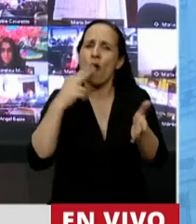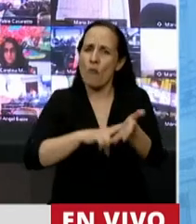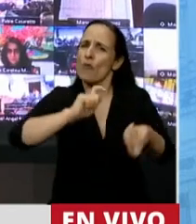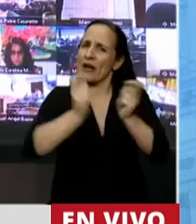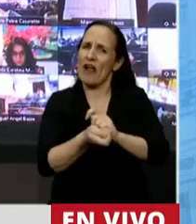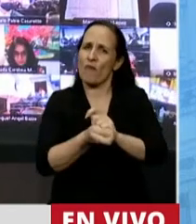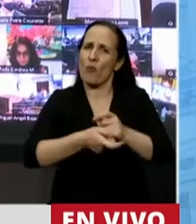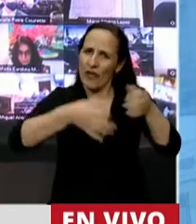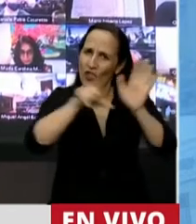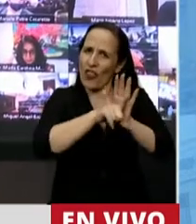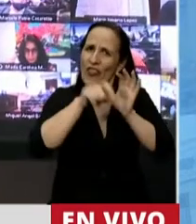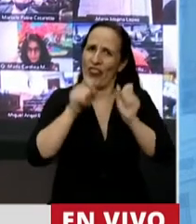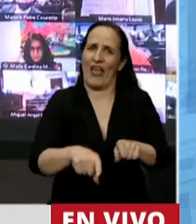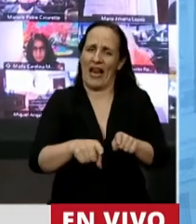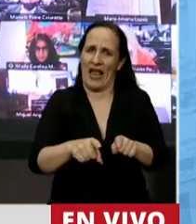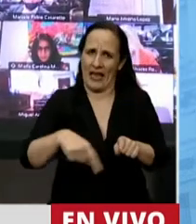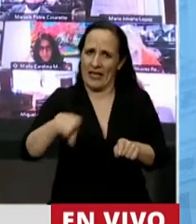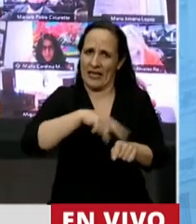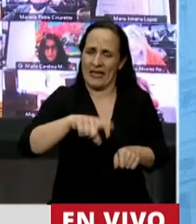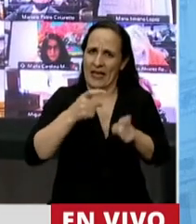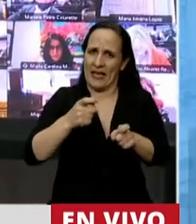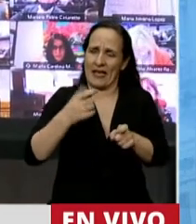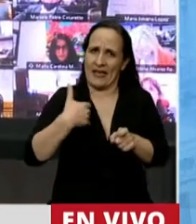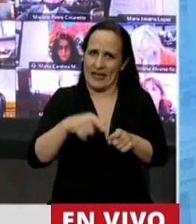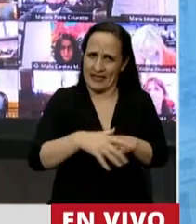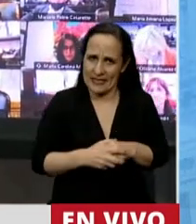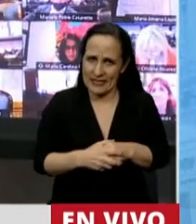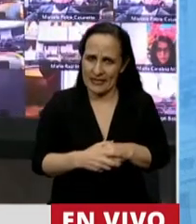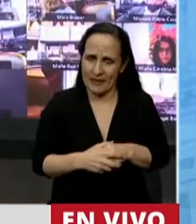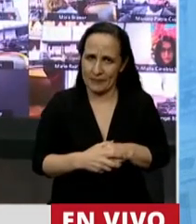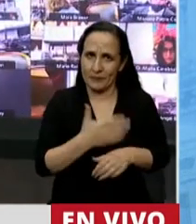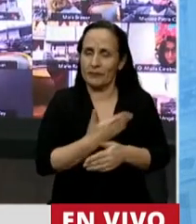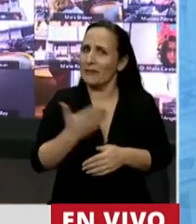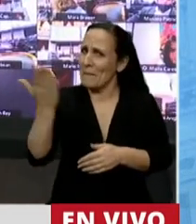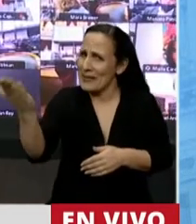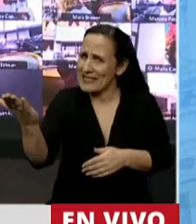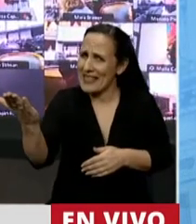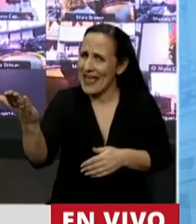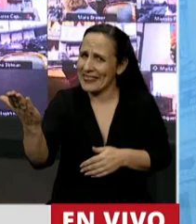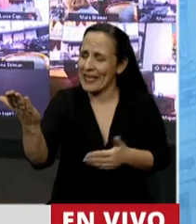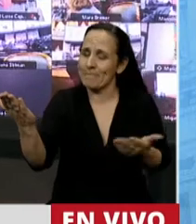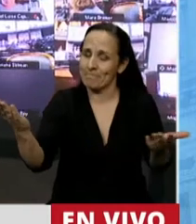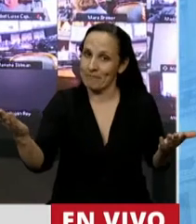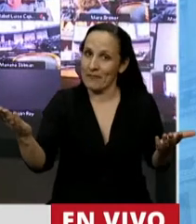realmente tributaria que la Argentina está necesitando. Señor Presidente, muchos de los que